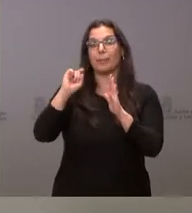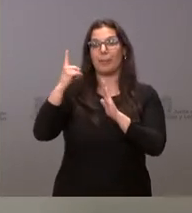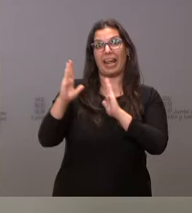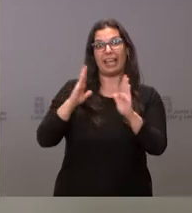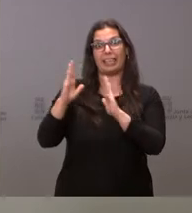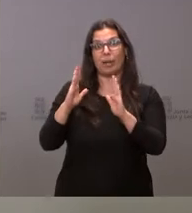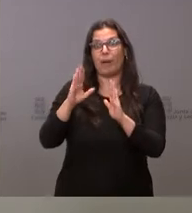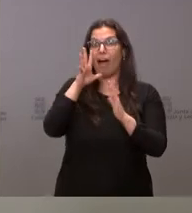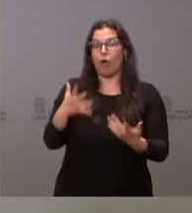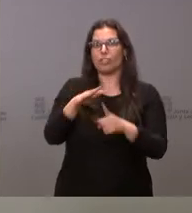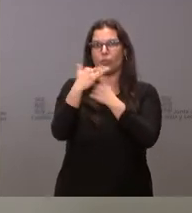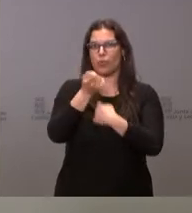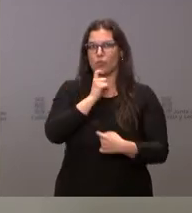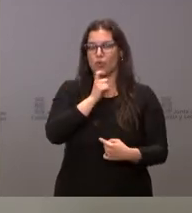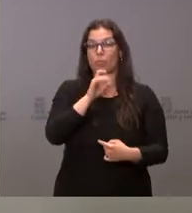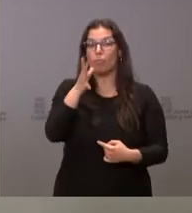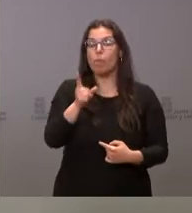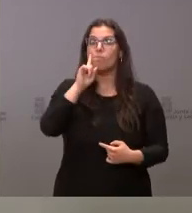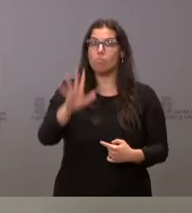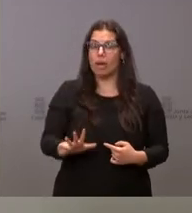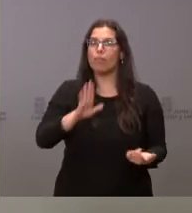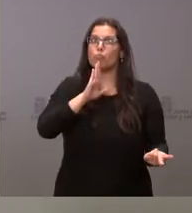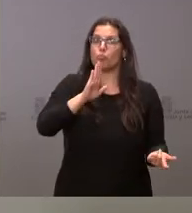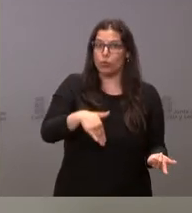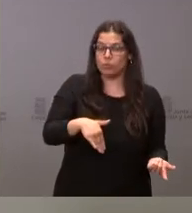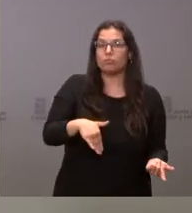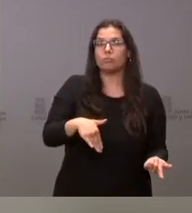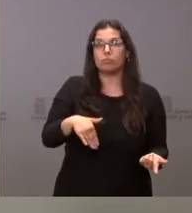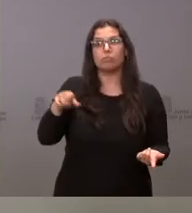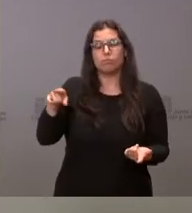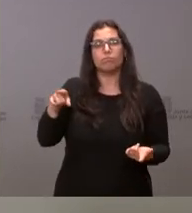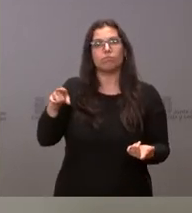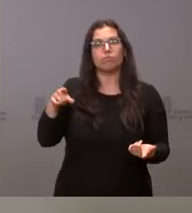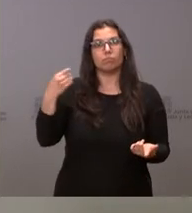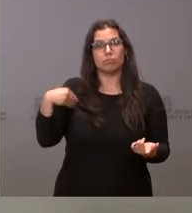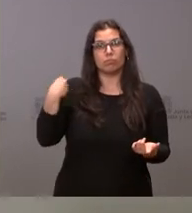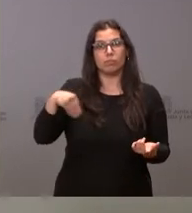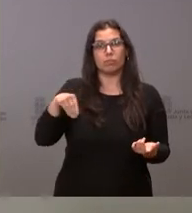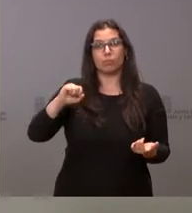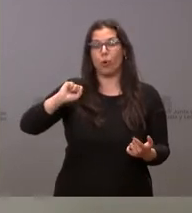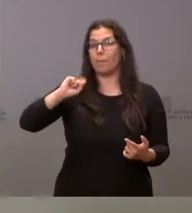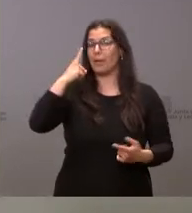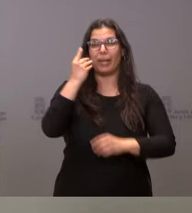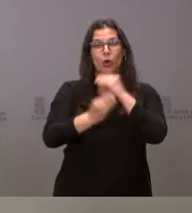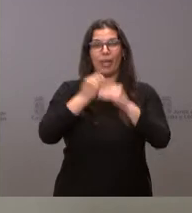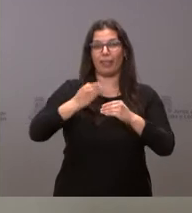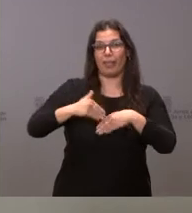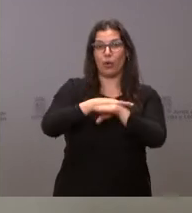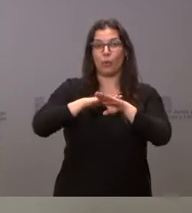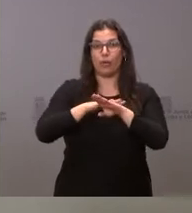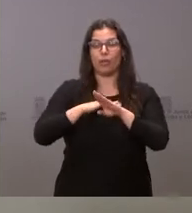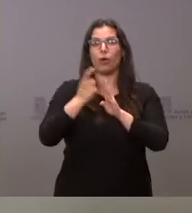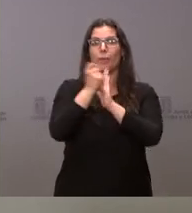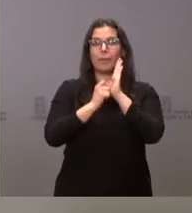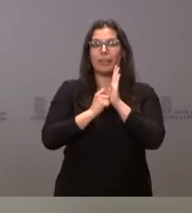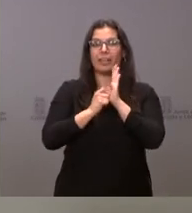cuál es la situación actual, porque nos ha parecido muy oportuno que se pusiera de manifiesto que la primera acción del Gobierno eran medidas en